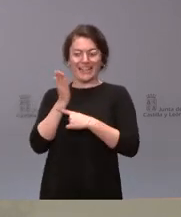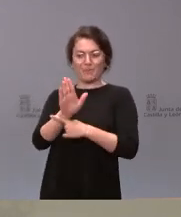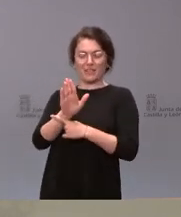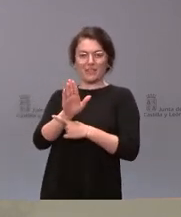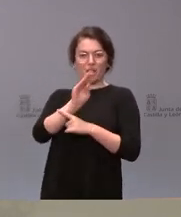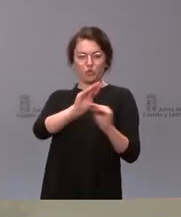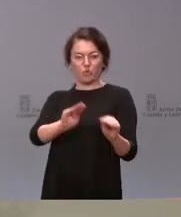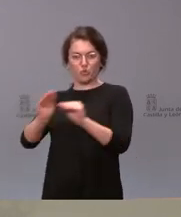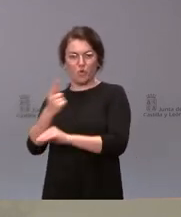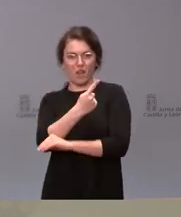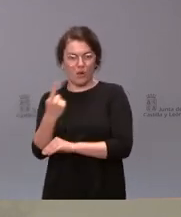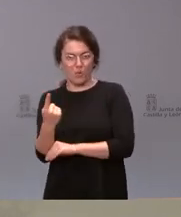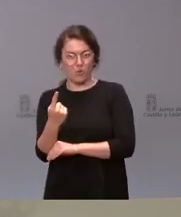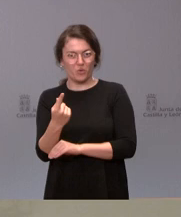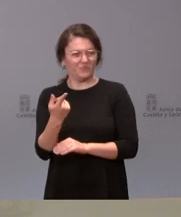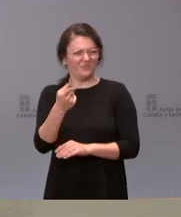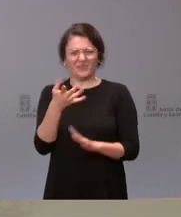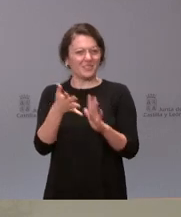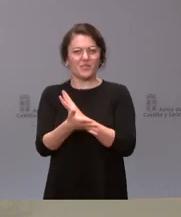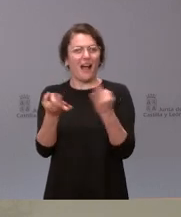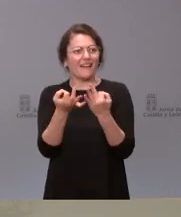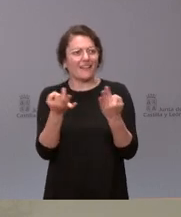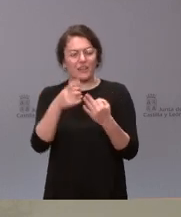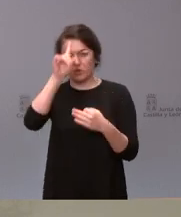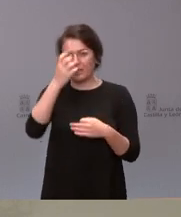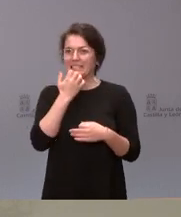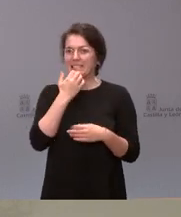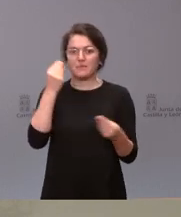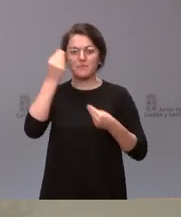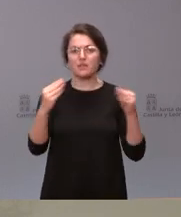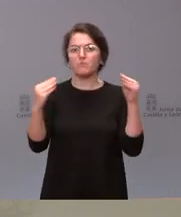No sé qué significa esto y si ustedes comparten esta afirmación.